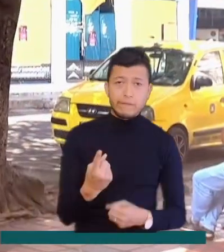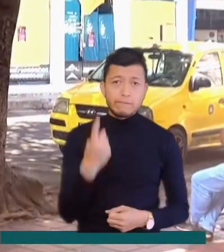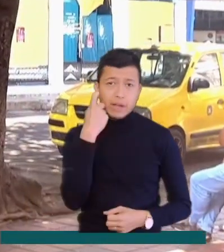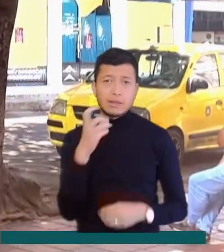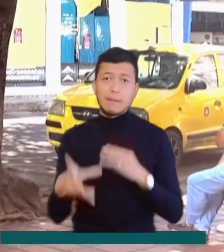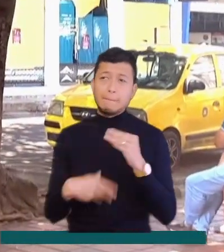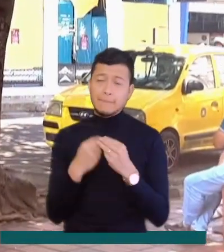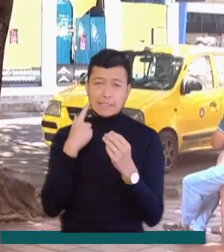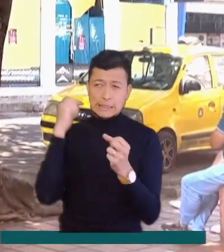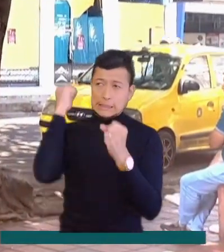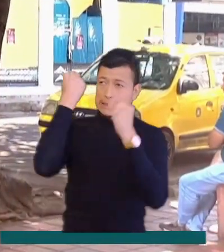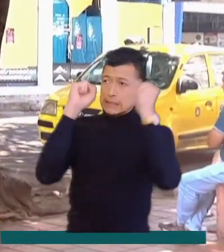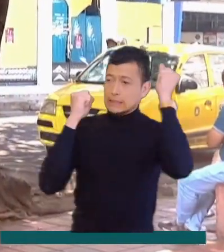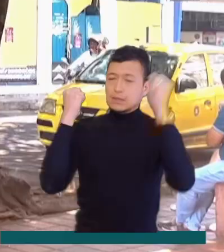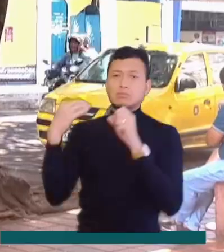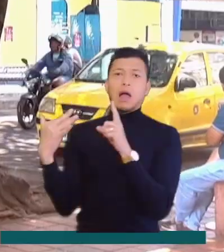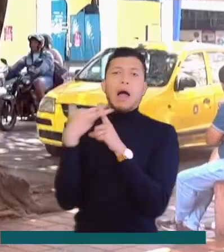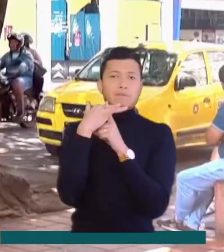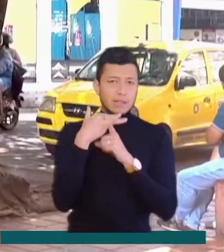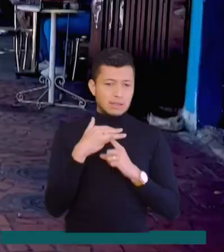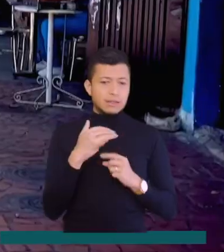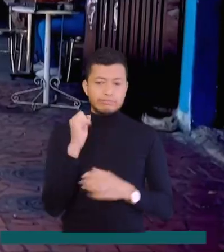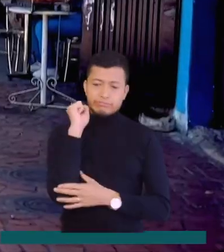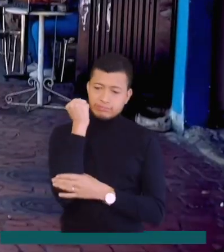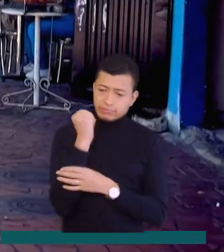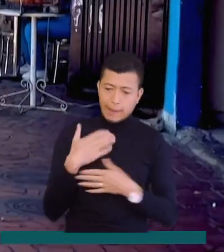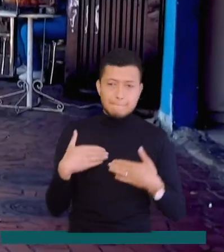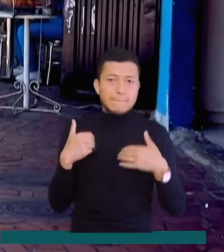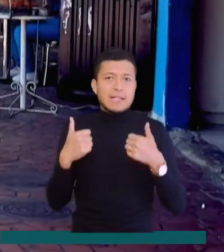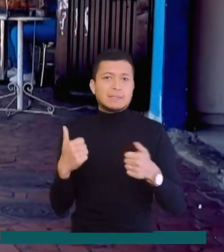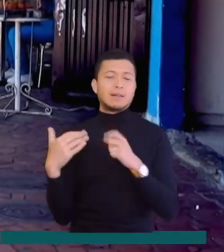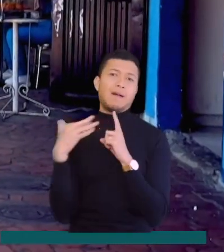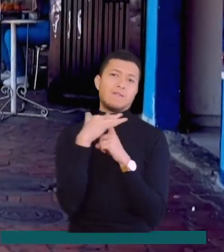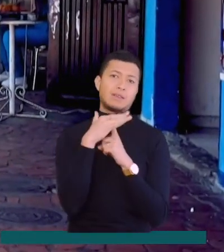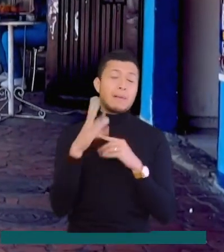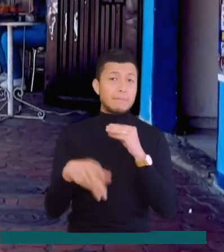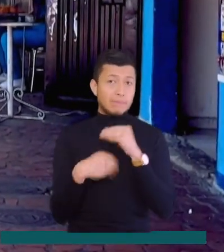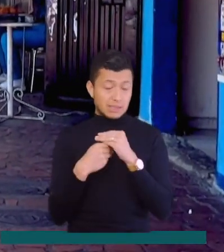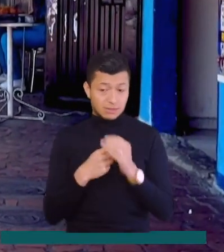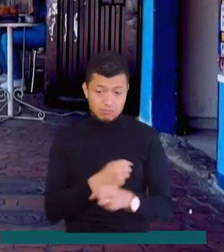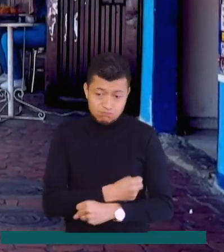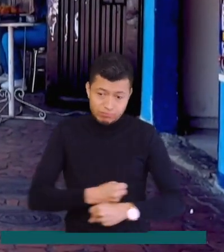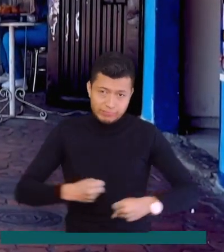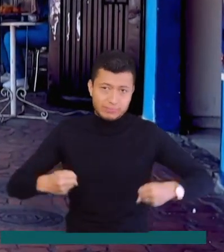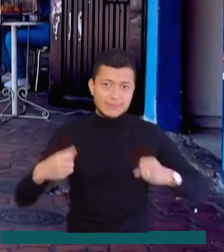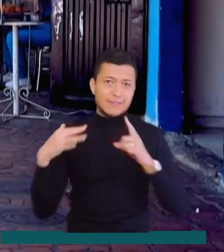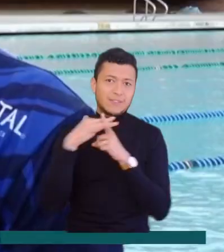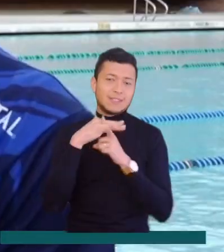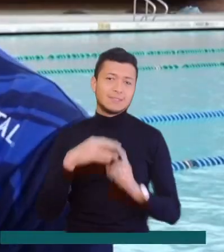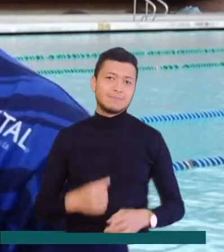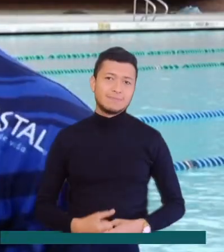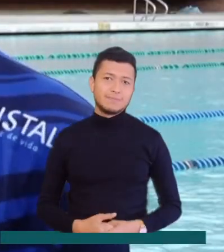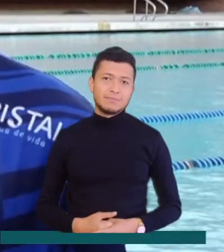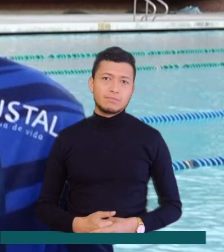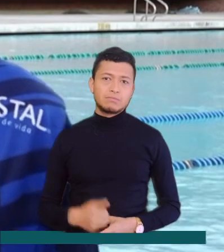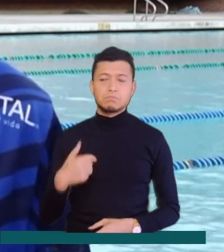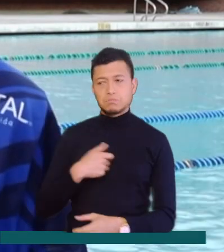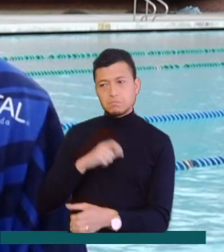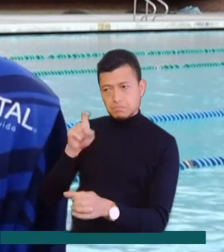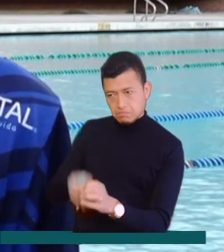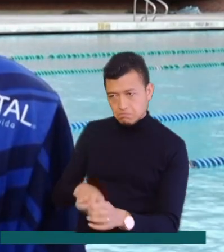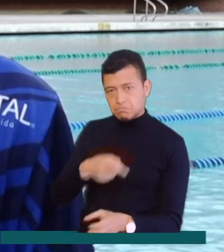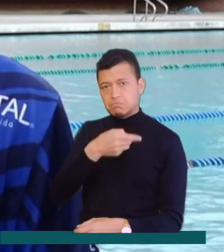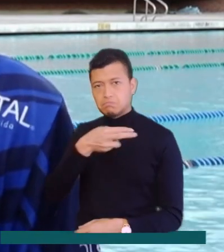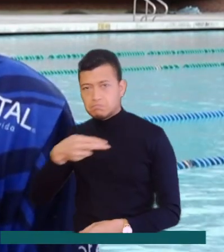externos como el estrés, afectan el estado de ánimo y el bienestar y contribuyen al sobrepeso. Entreno natación